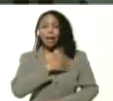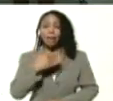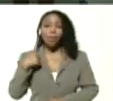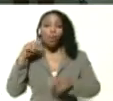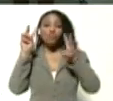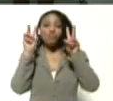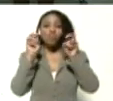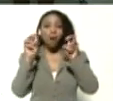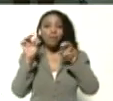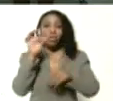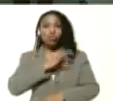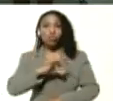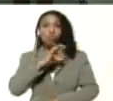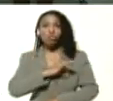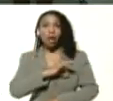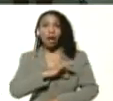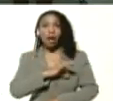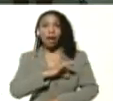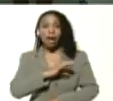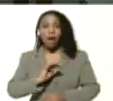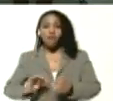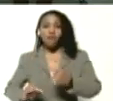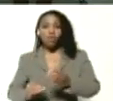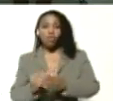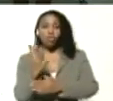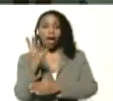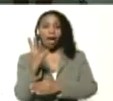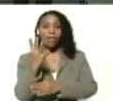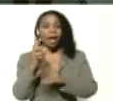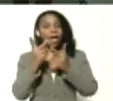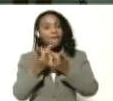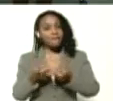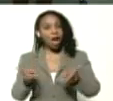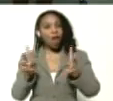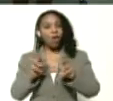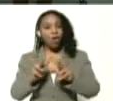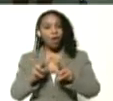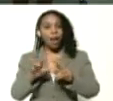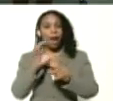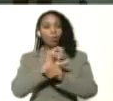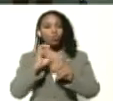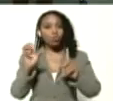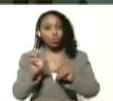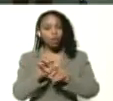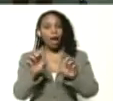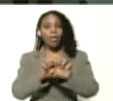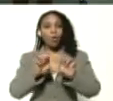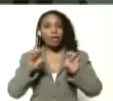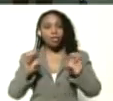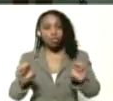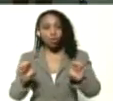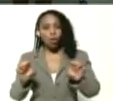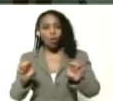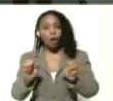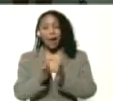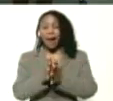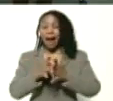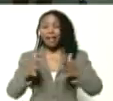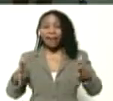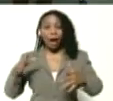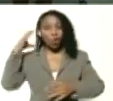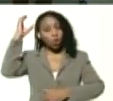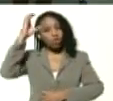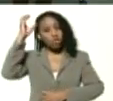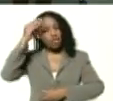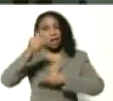sociedad tiene que ser fundada en valores en la cultura en la educación en la gran conciencia que